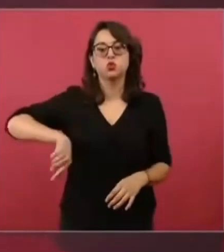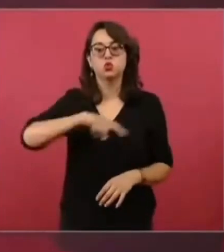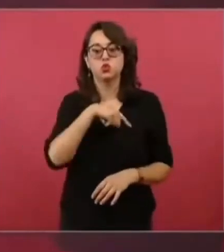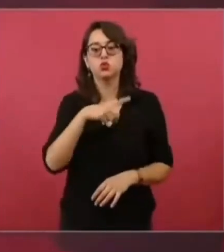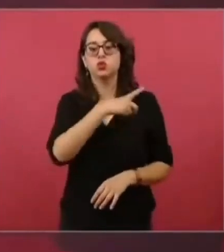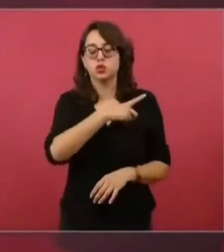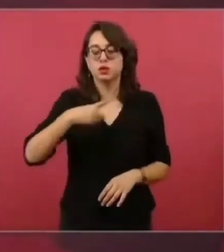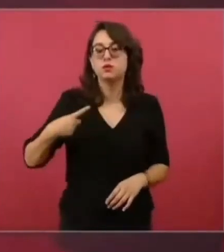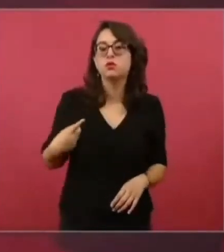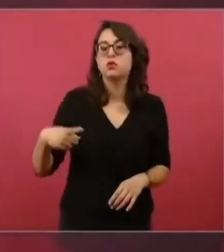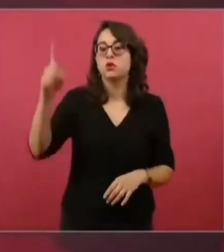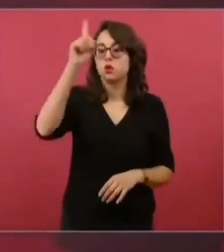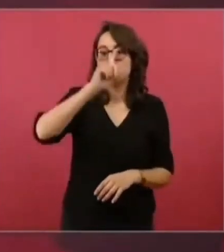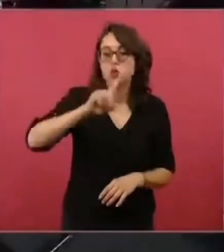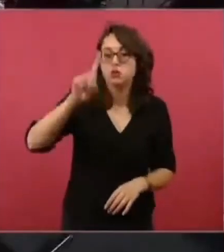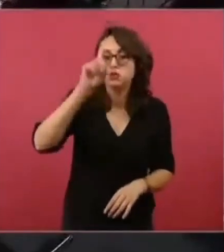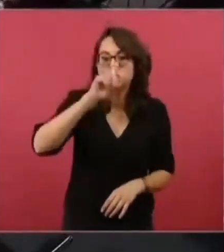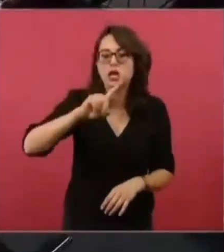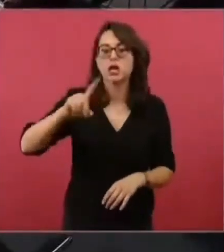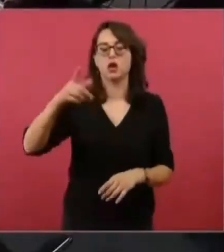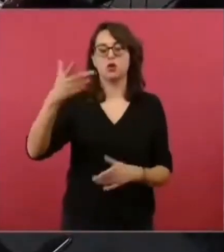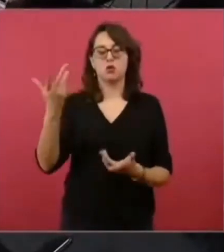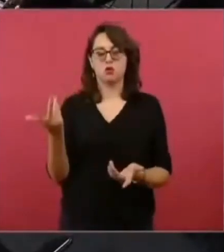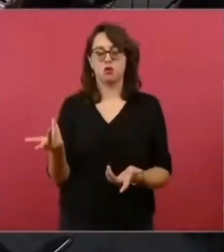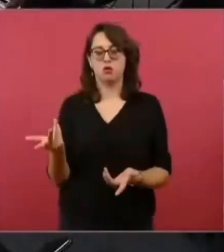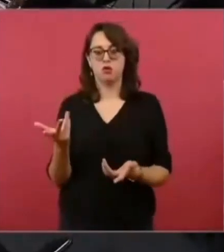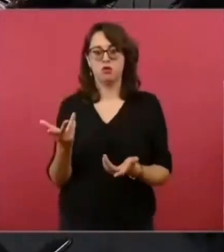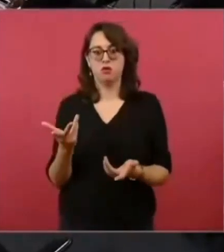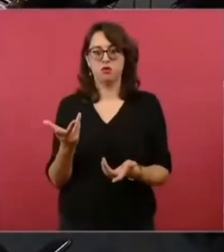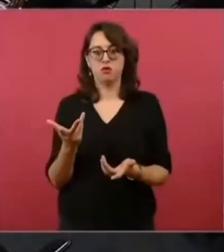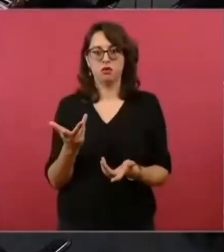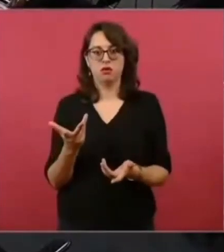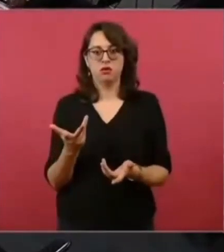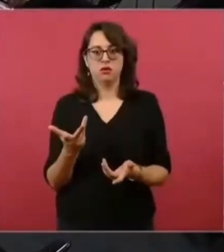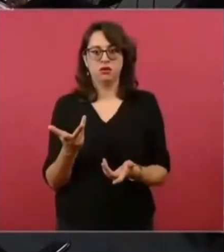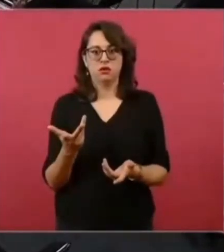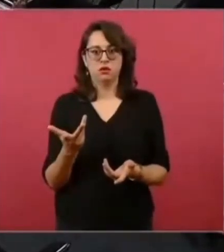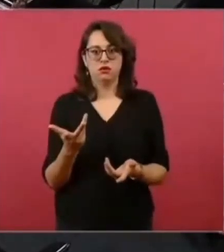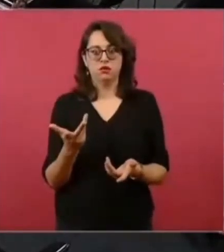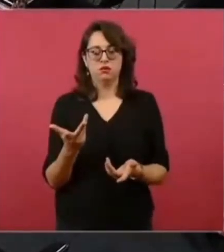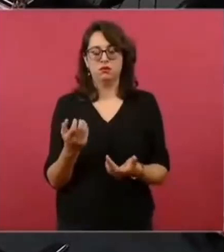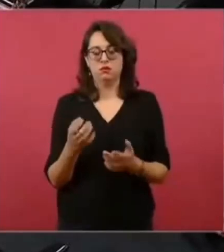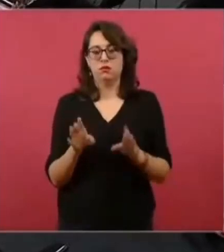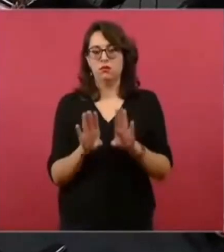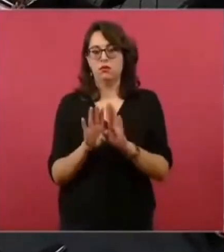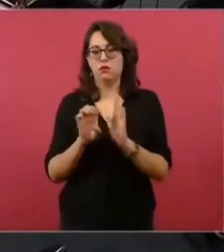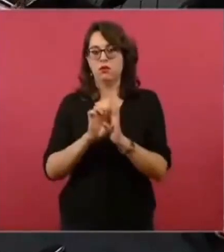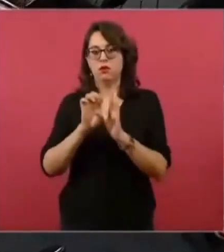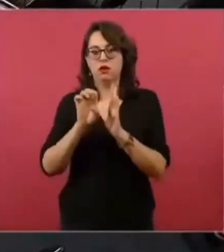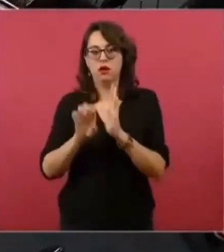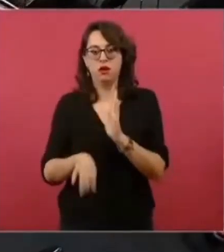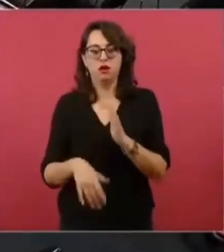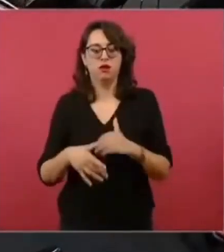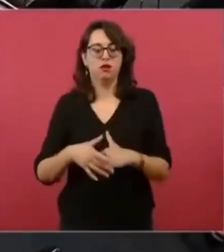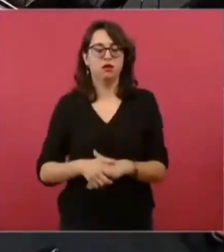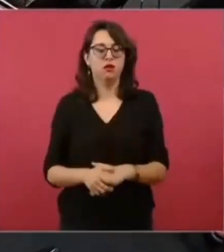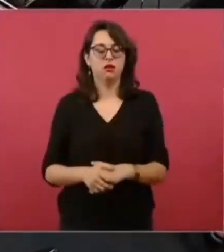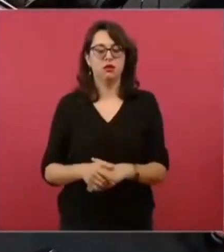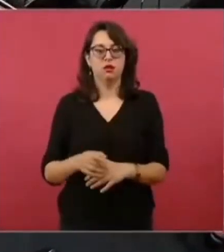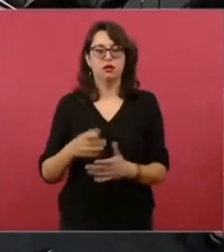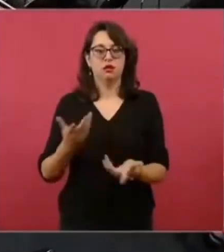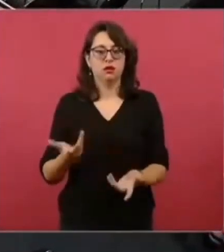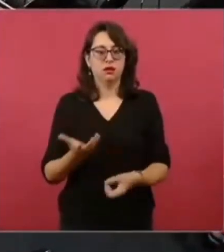sus compañeras, sus novias o sus